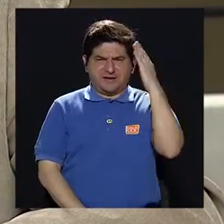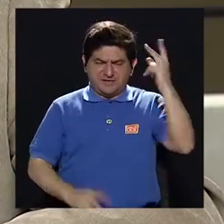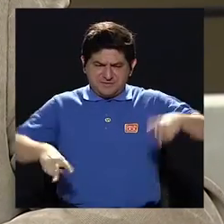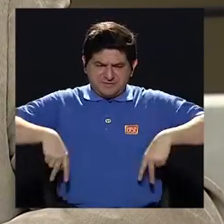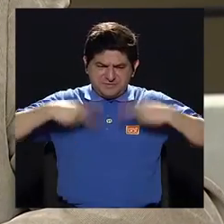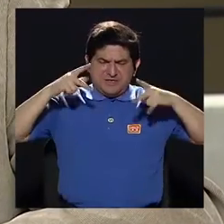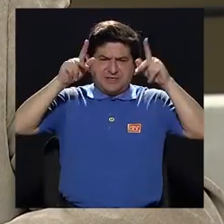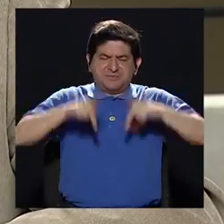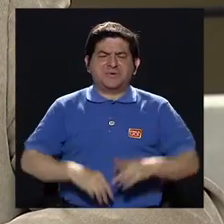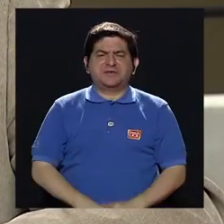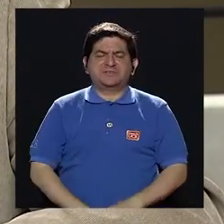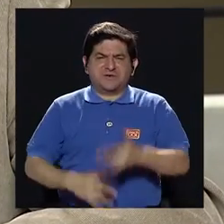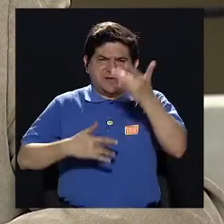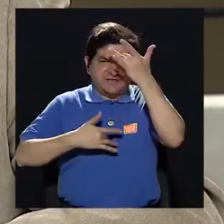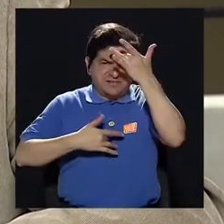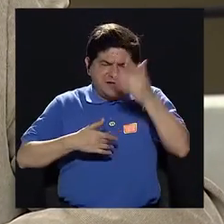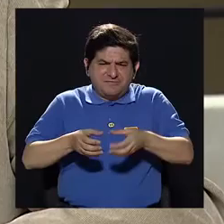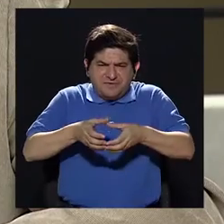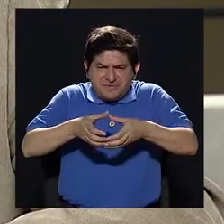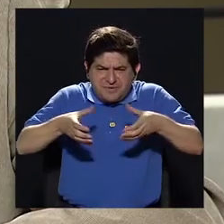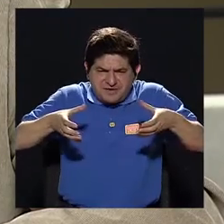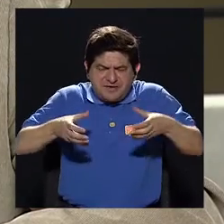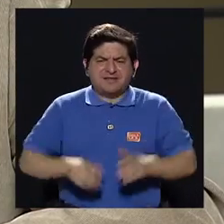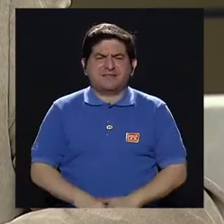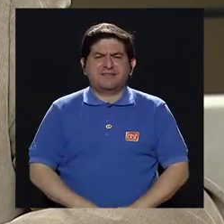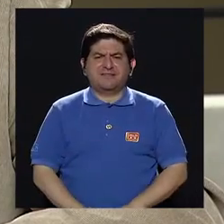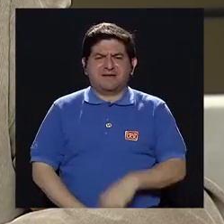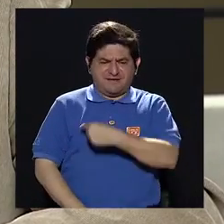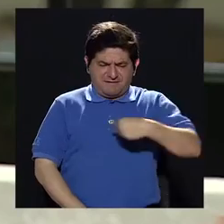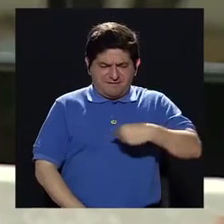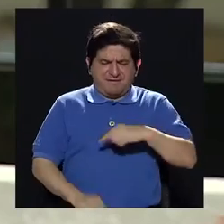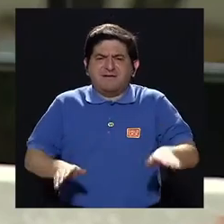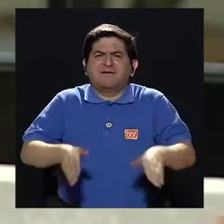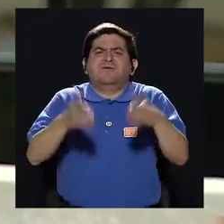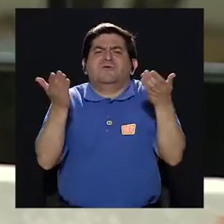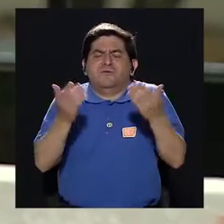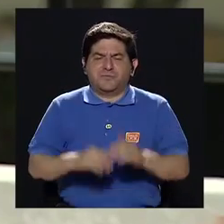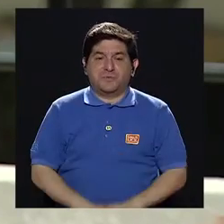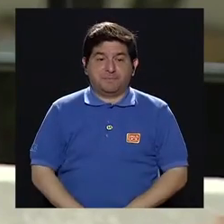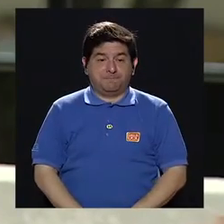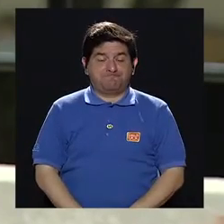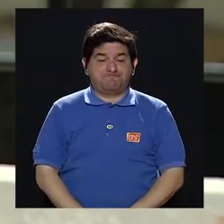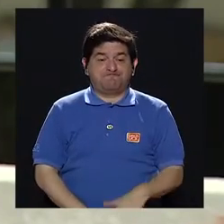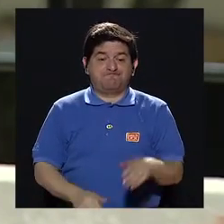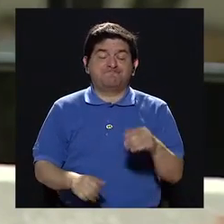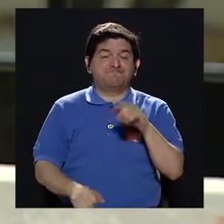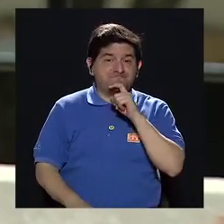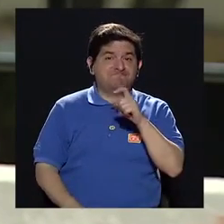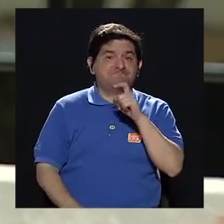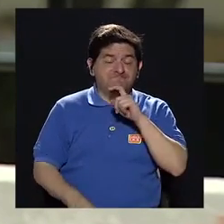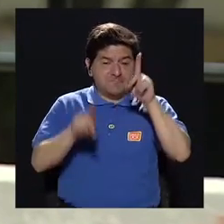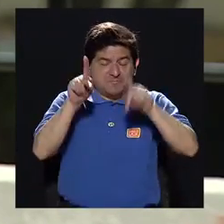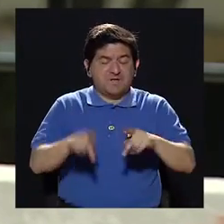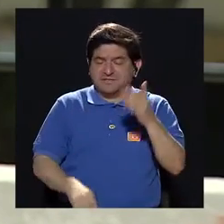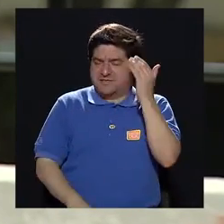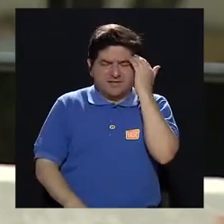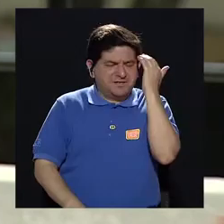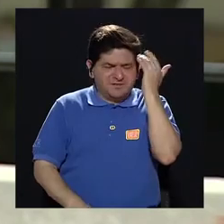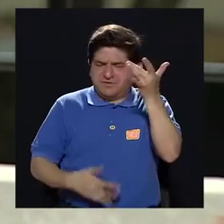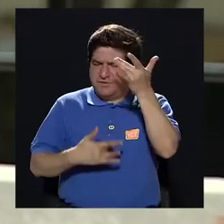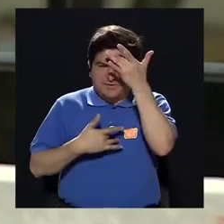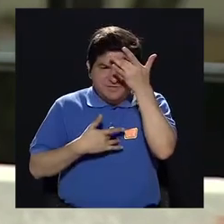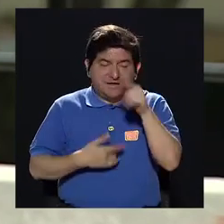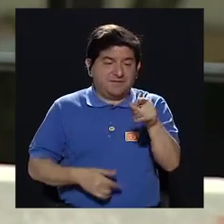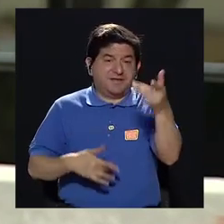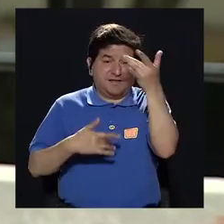las personas con enfermedad inflamatoria intestinal? Es bastante difícil. Primero porque las personas conocen muy poco sobre la enfermedad.